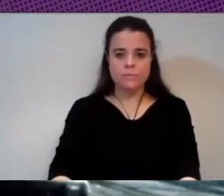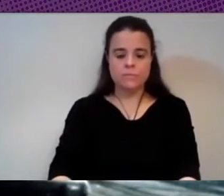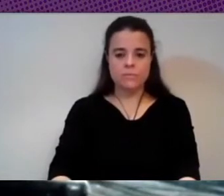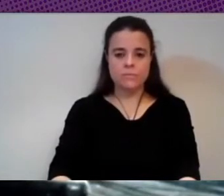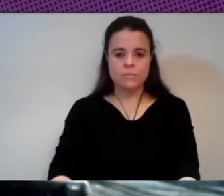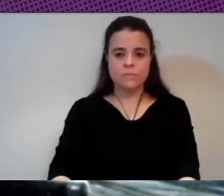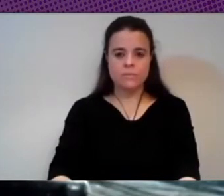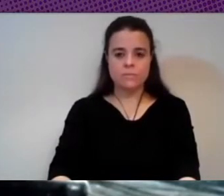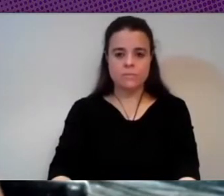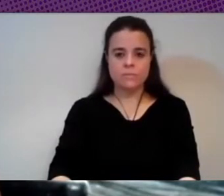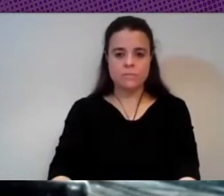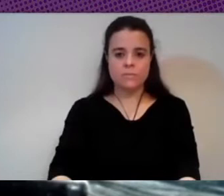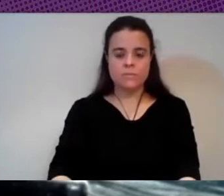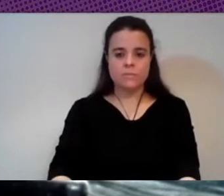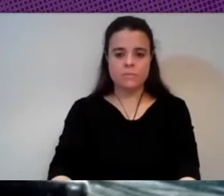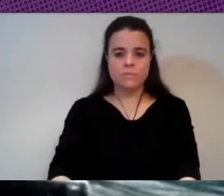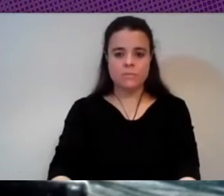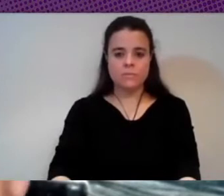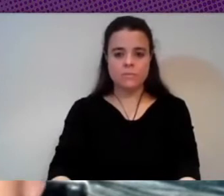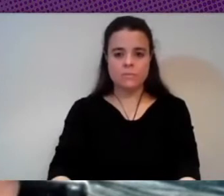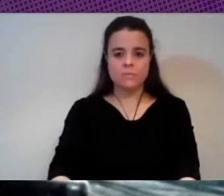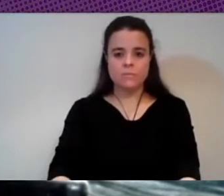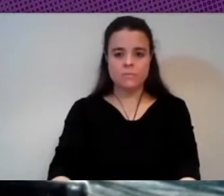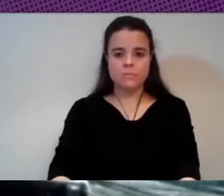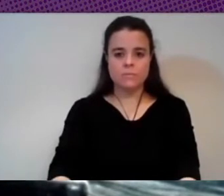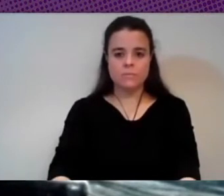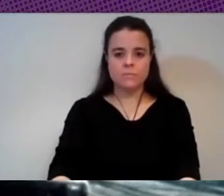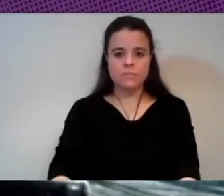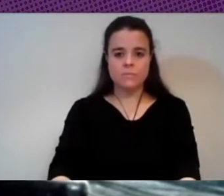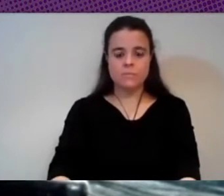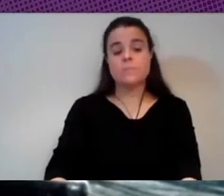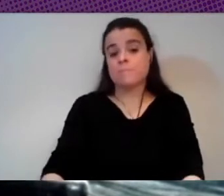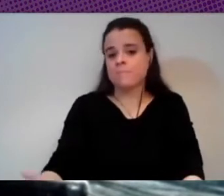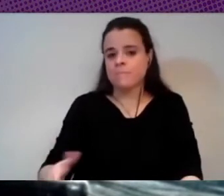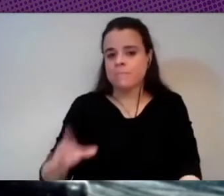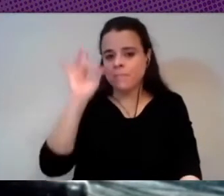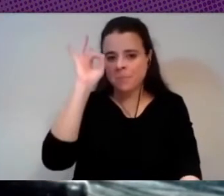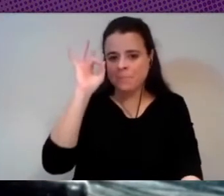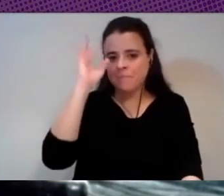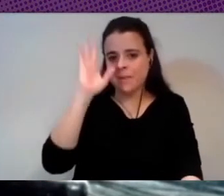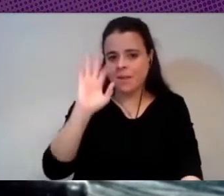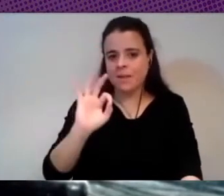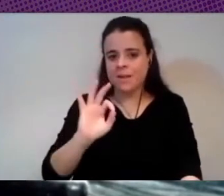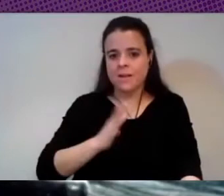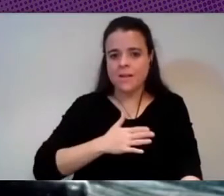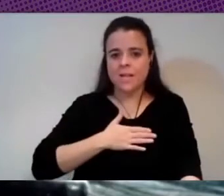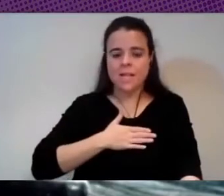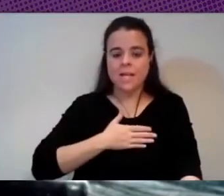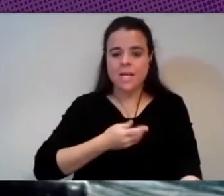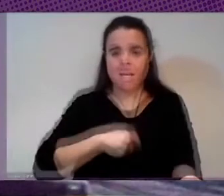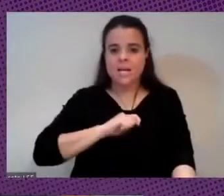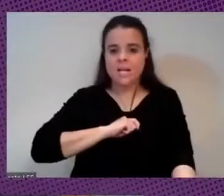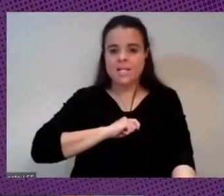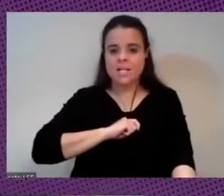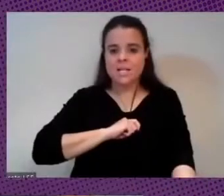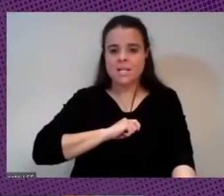sí era era la idea no es tenemos en España tenemos correos no hace falta irse